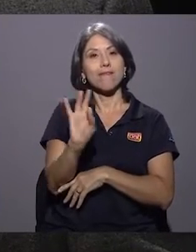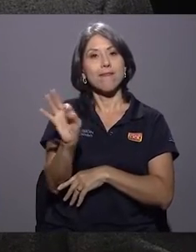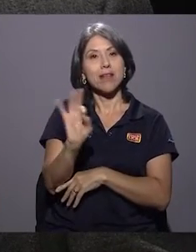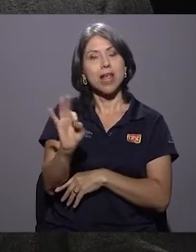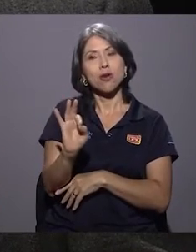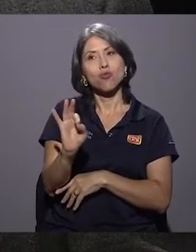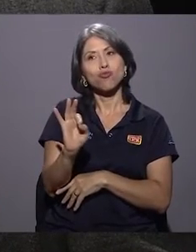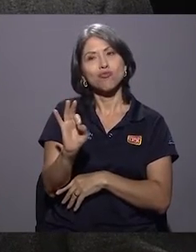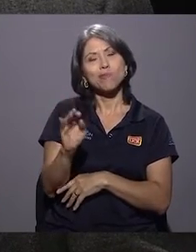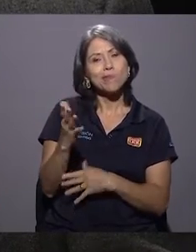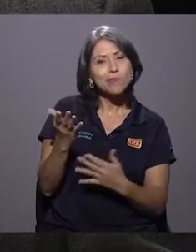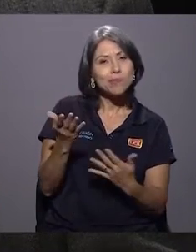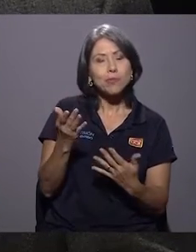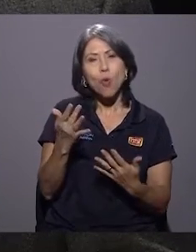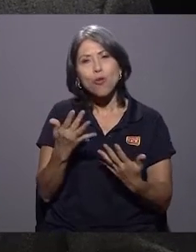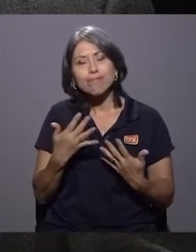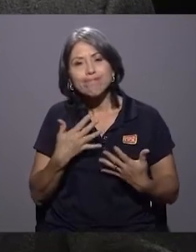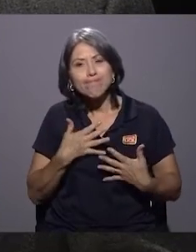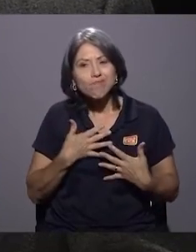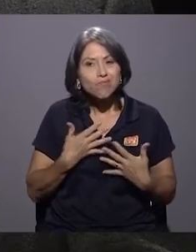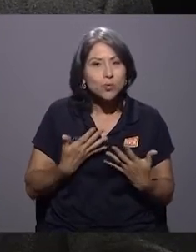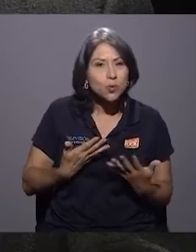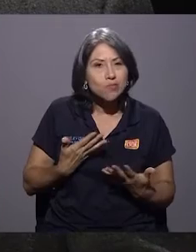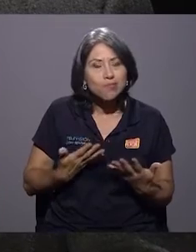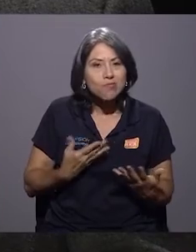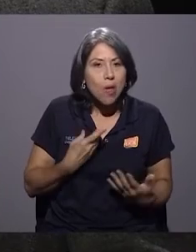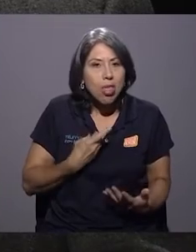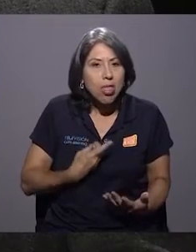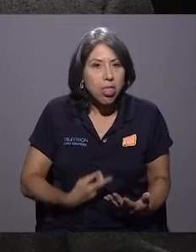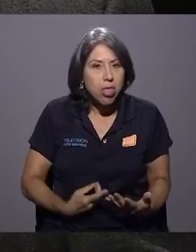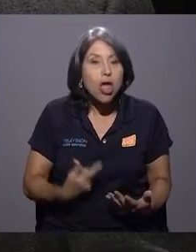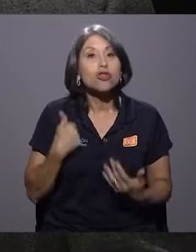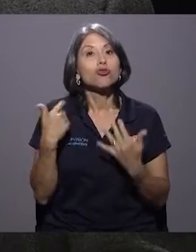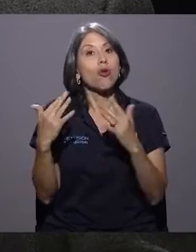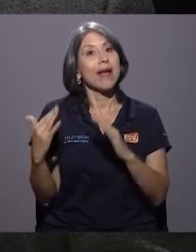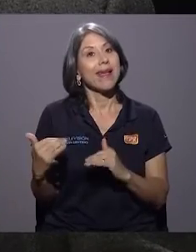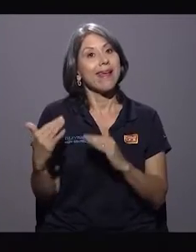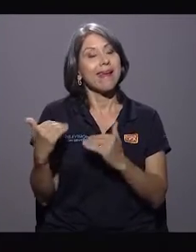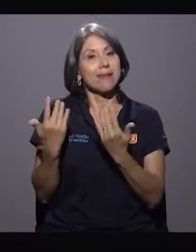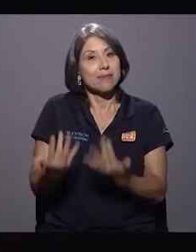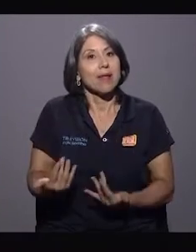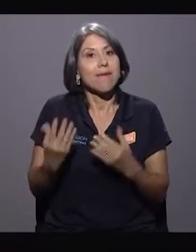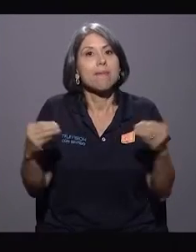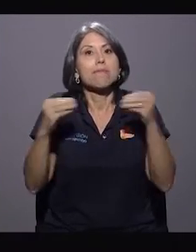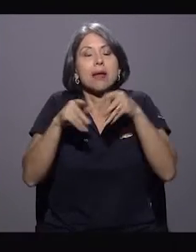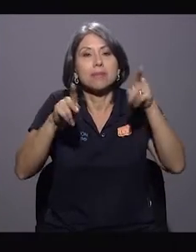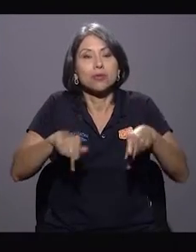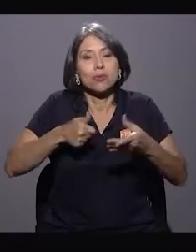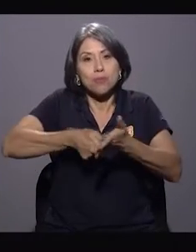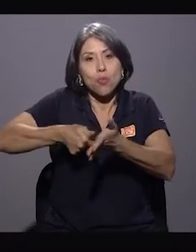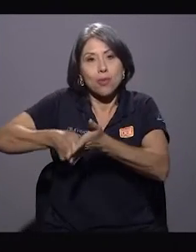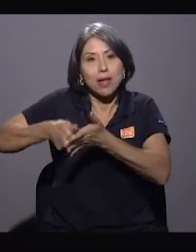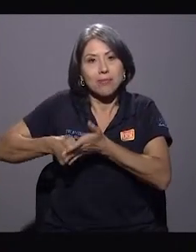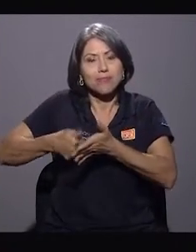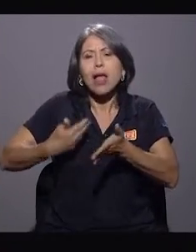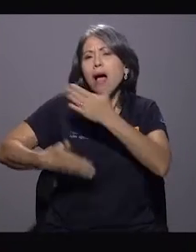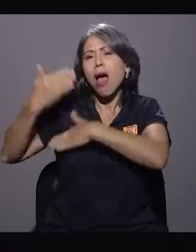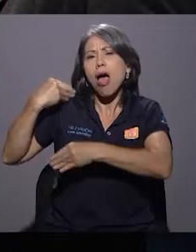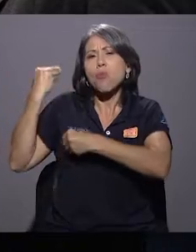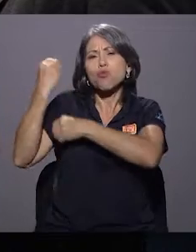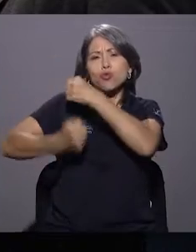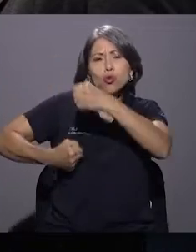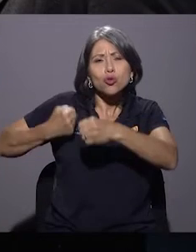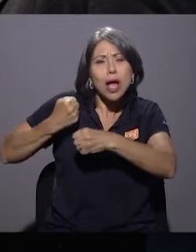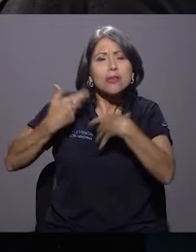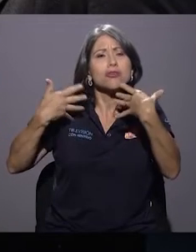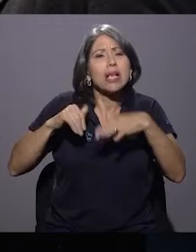poco desilusionado, porque yo esperaba mucho mayor votación. Se ha venido haciendo un esfuerzo desde hace muchos años en